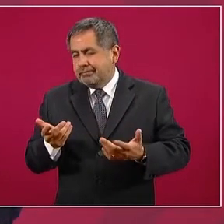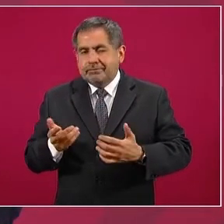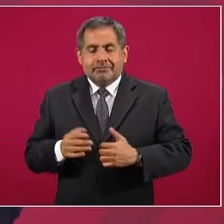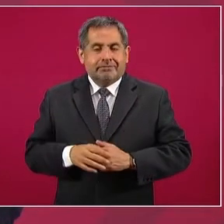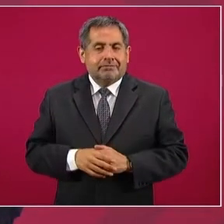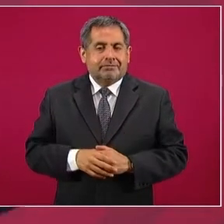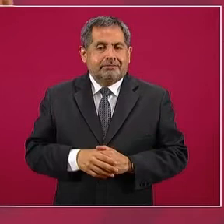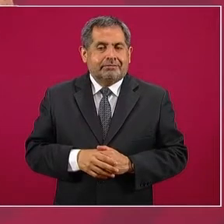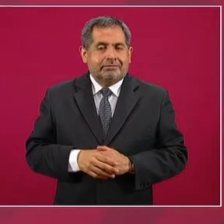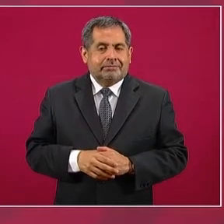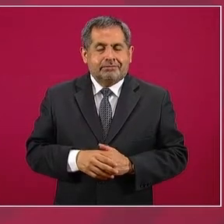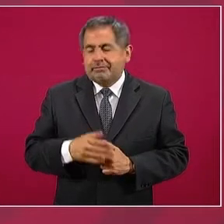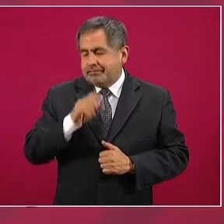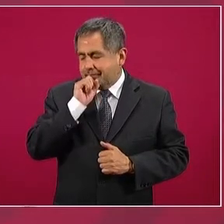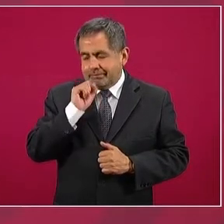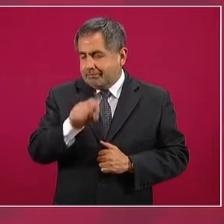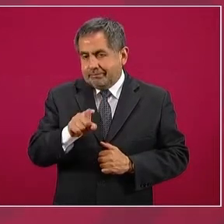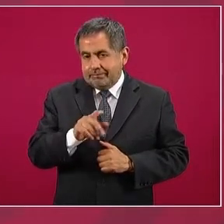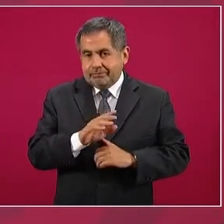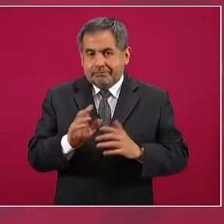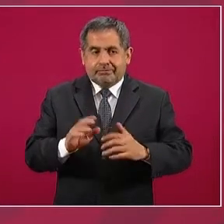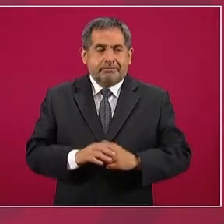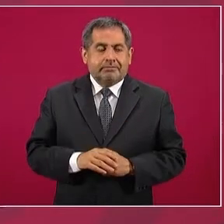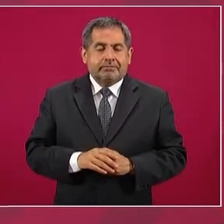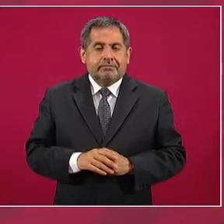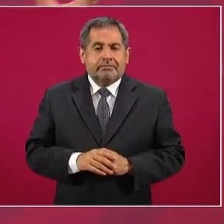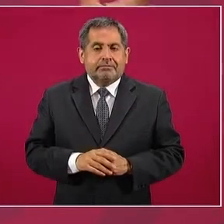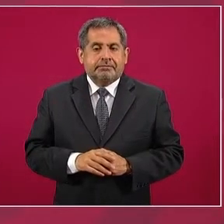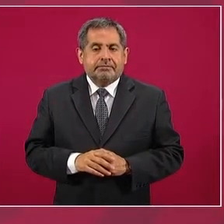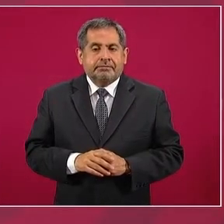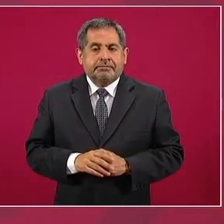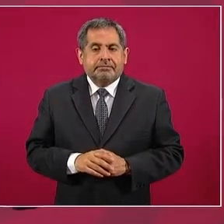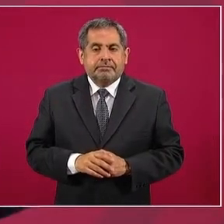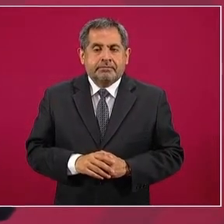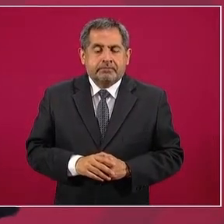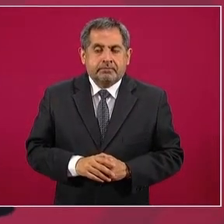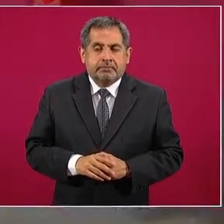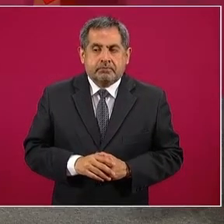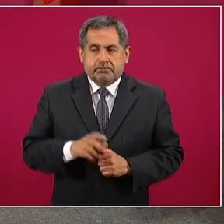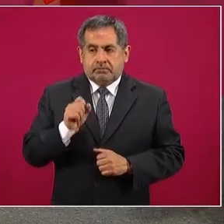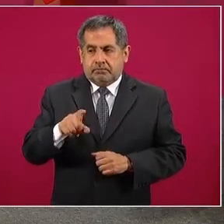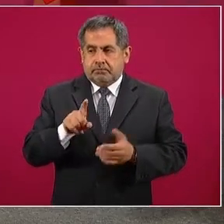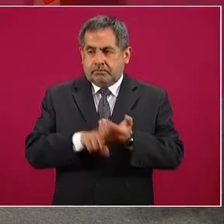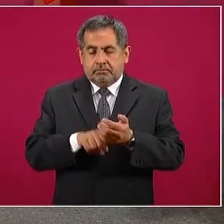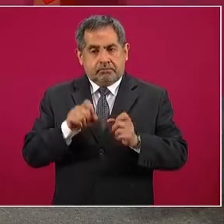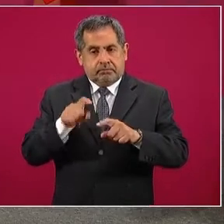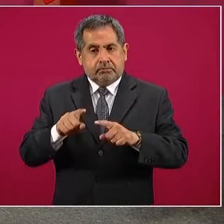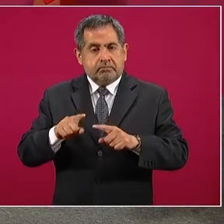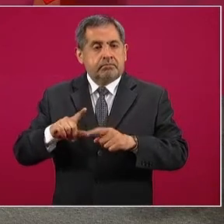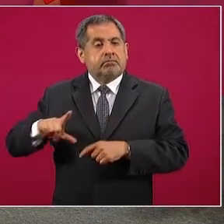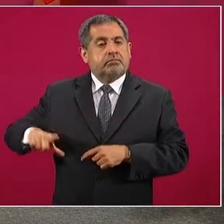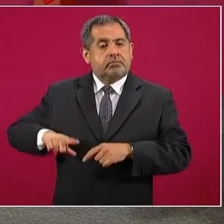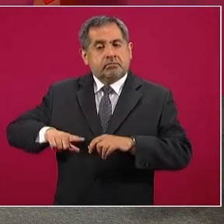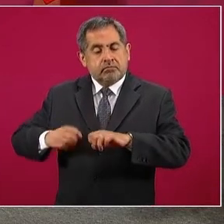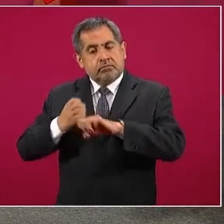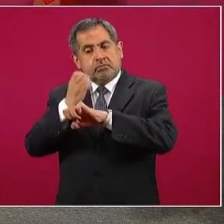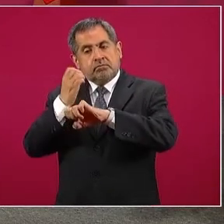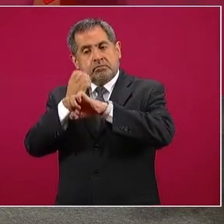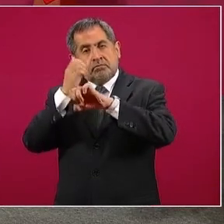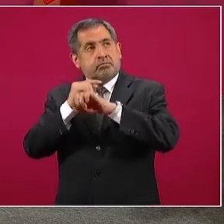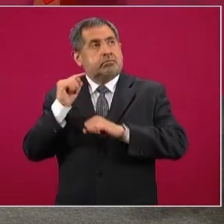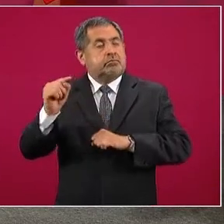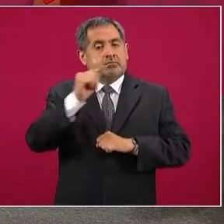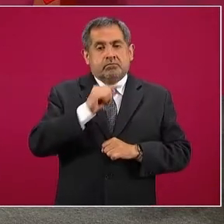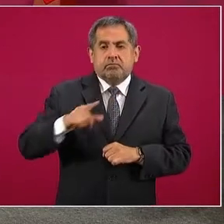Y esto mismo se replicaba en los gobiernos estatales. El gobernador